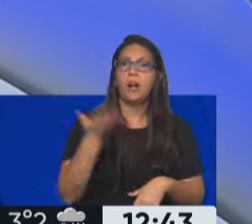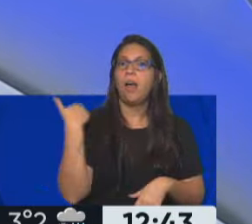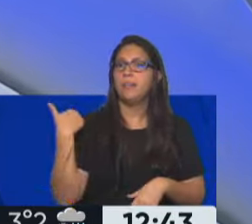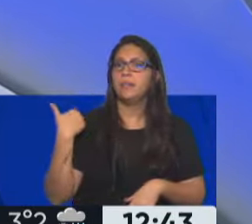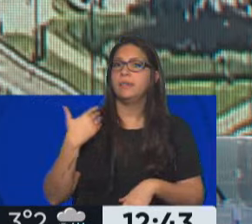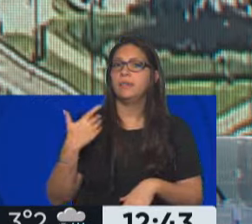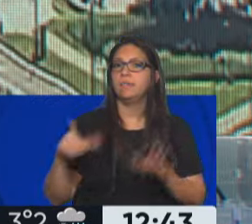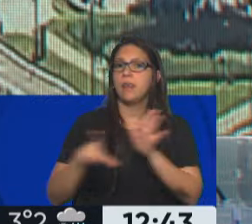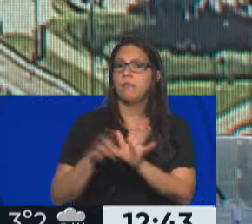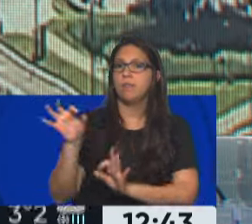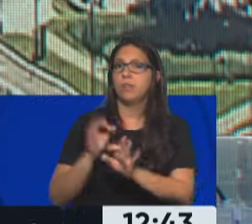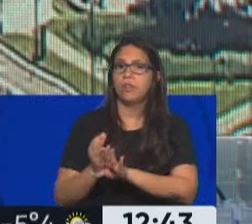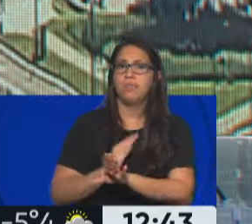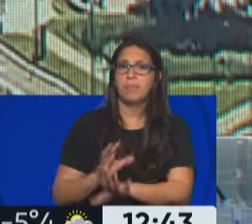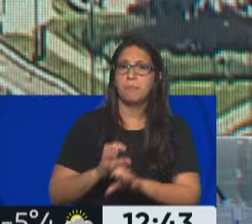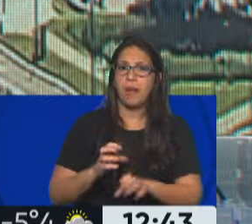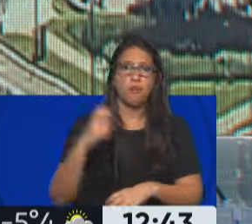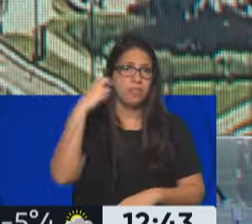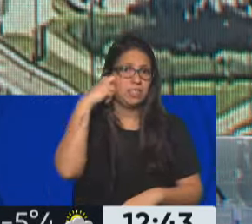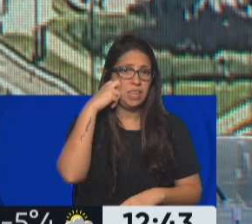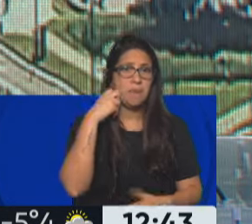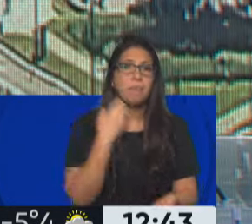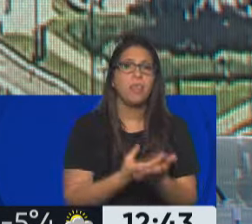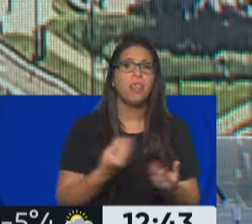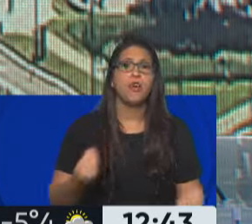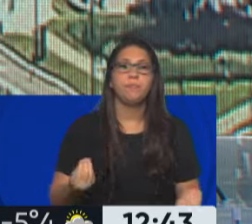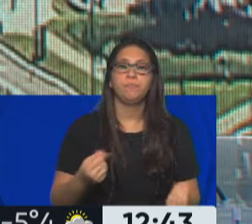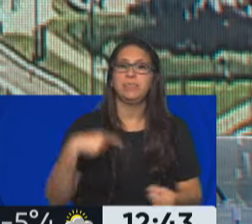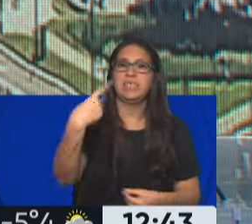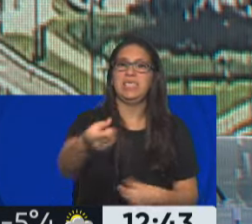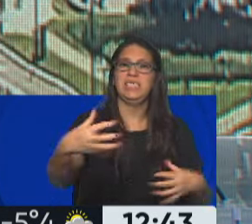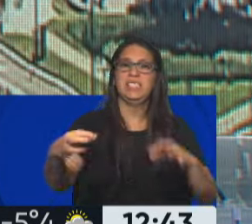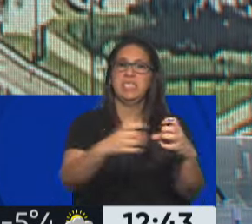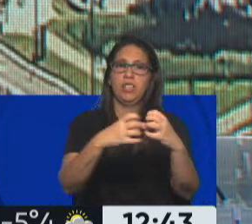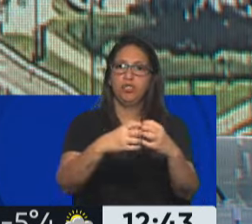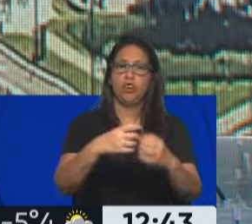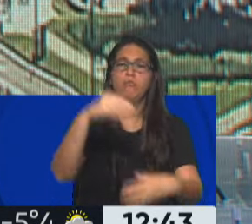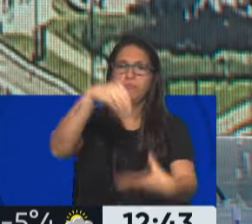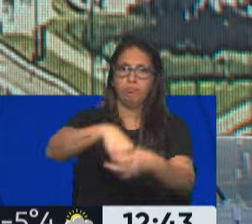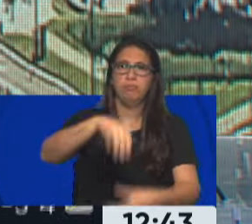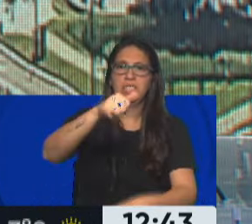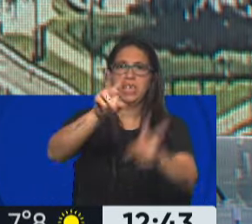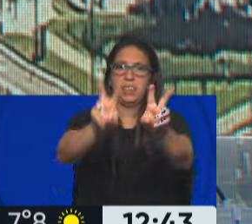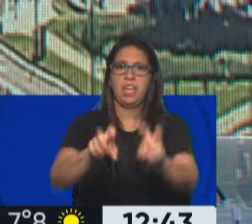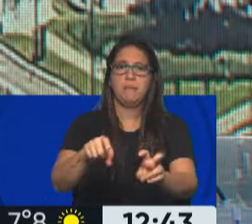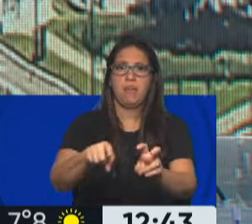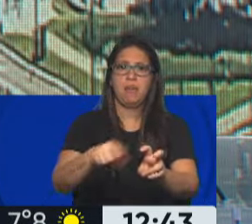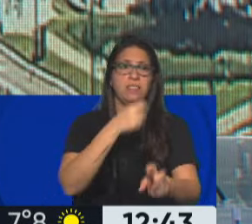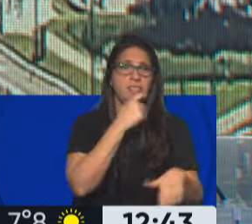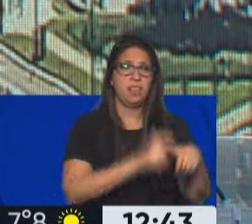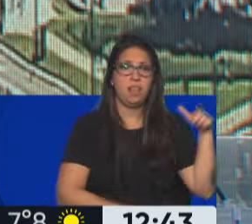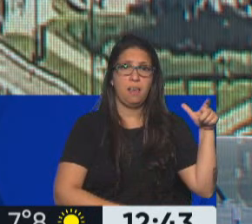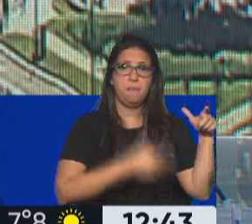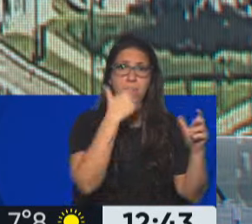proyecto de ley a pedido de la Unión Cívica Radical de discutirlo en una próxima sesión. Es decir, que si se discute boleta única de papel,